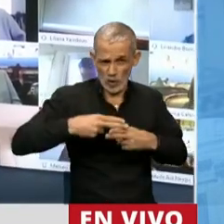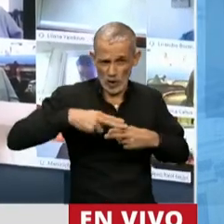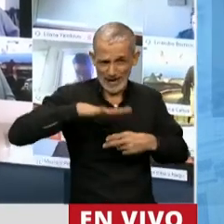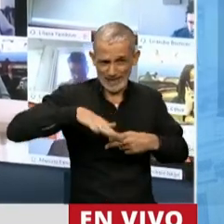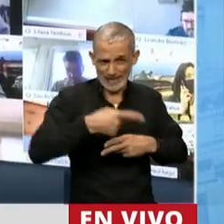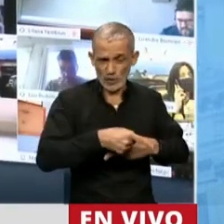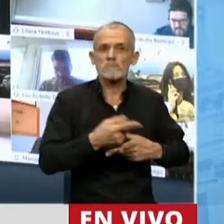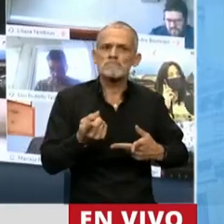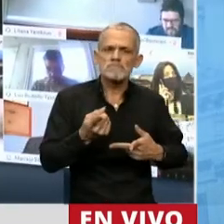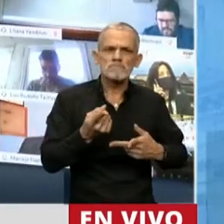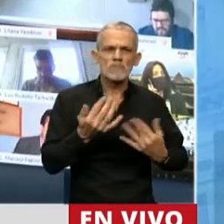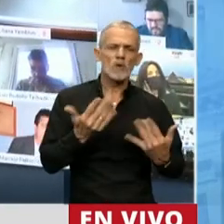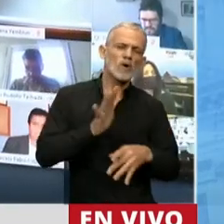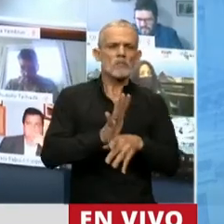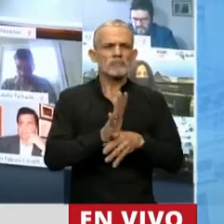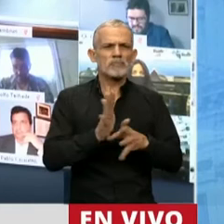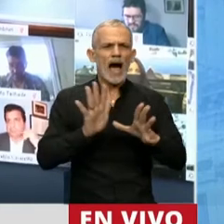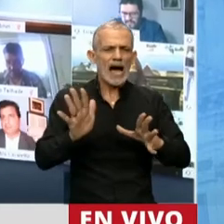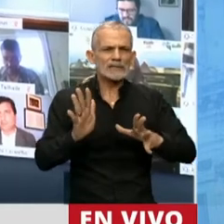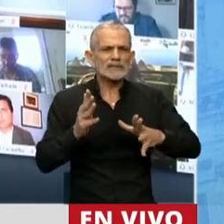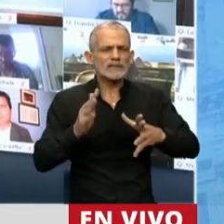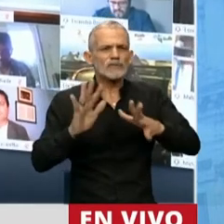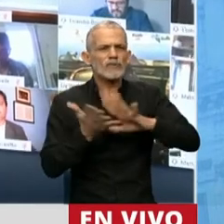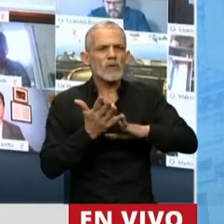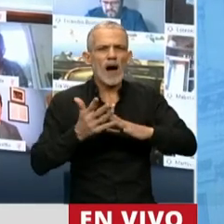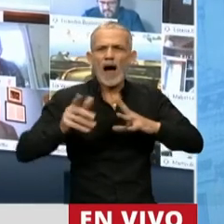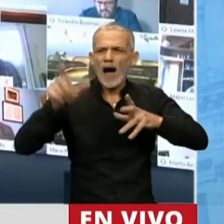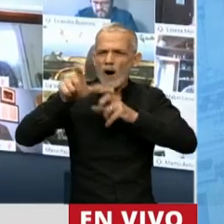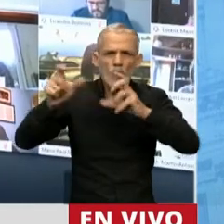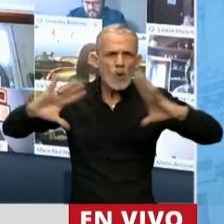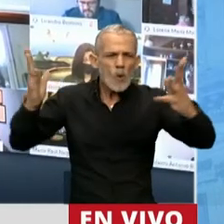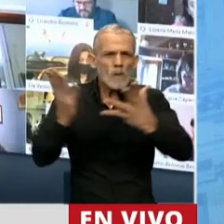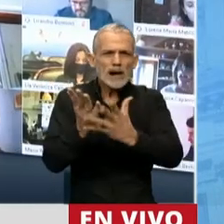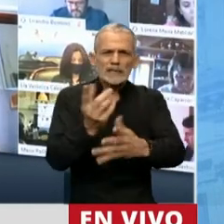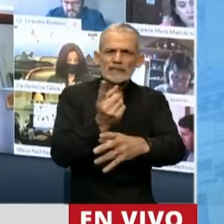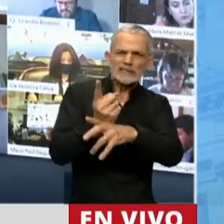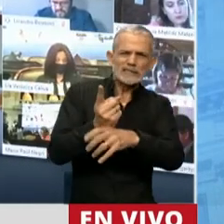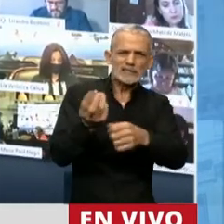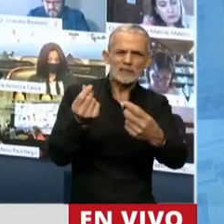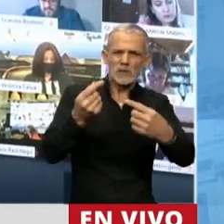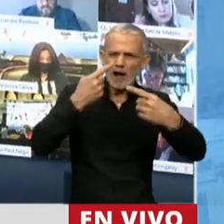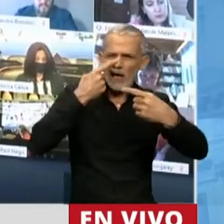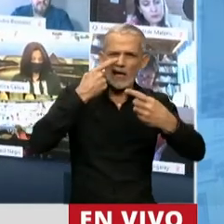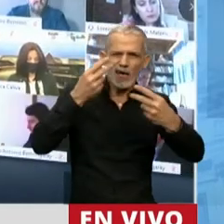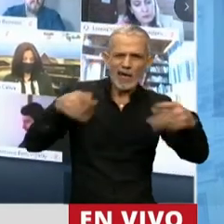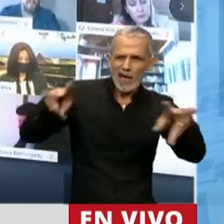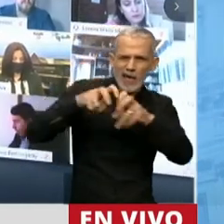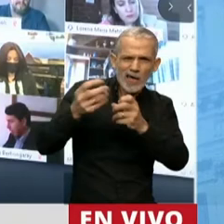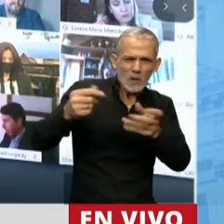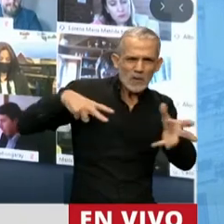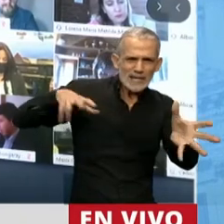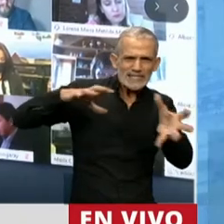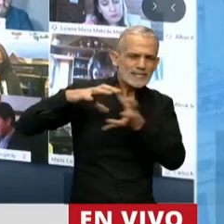Definió como un insulto a la condición humana, la codicia de los que acumulan